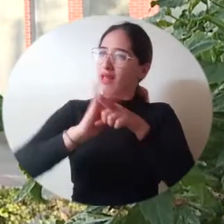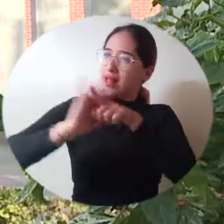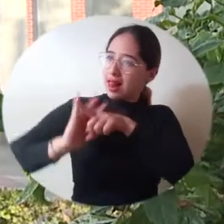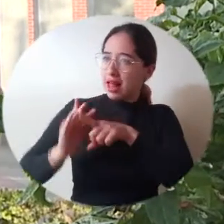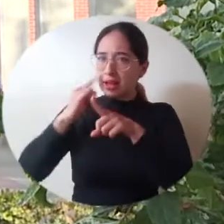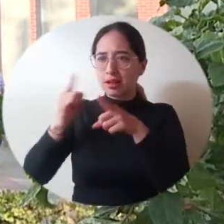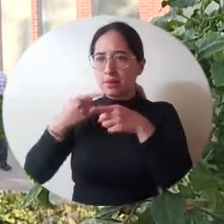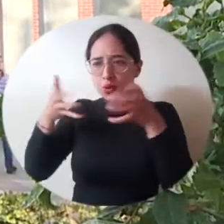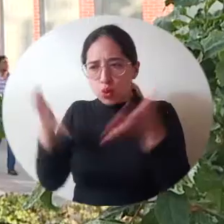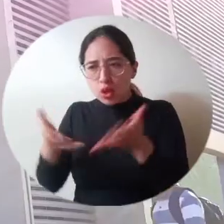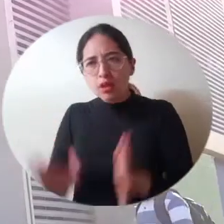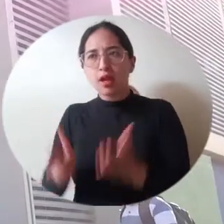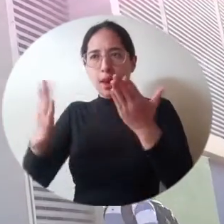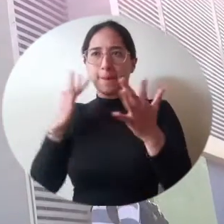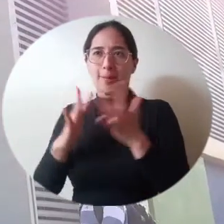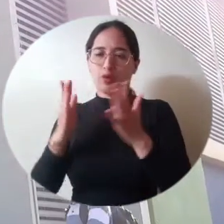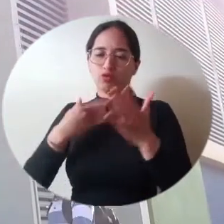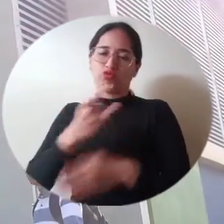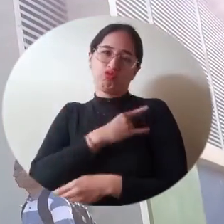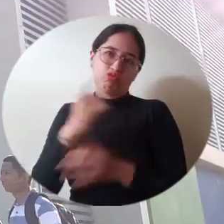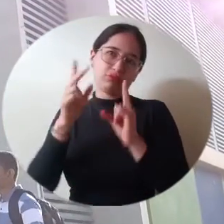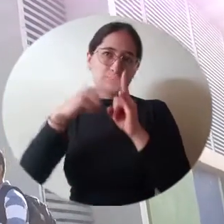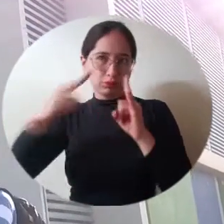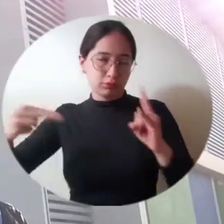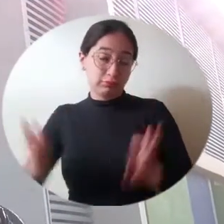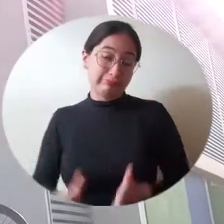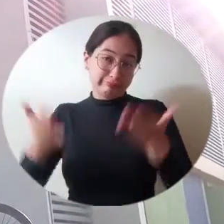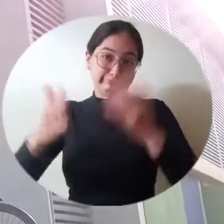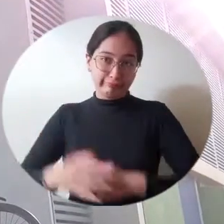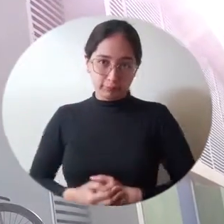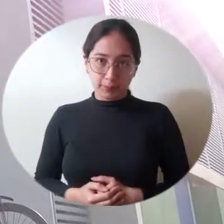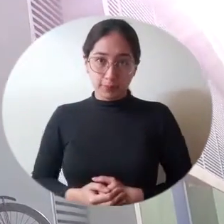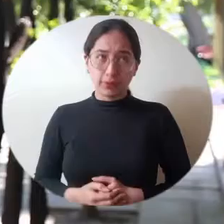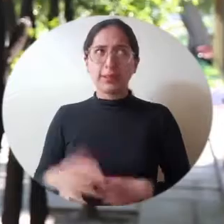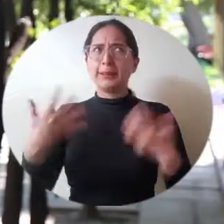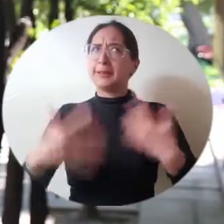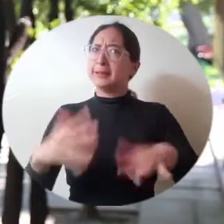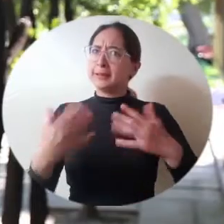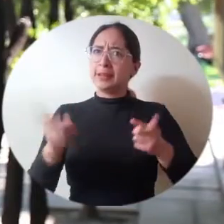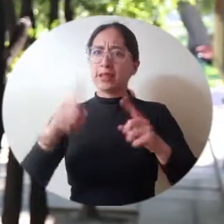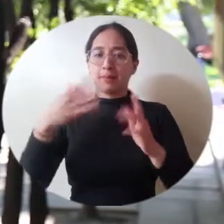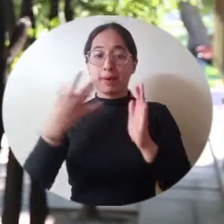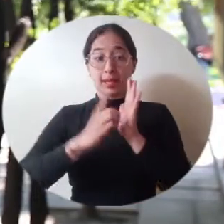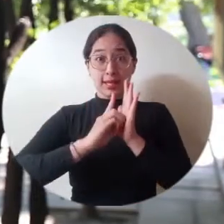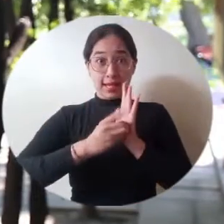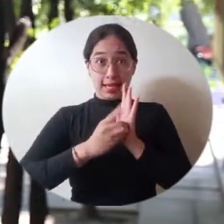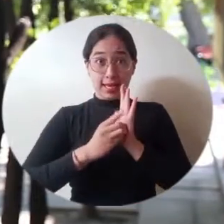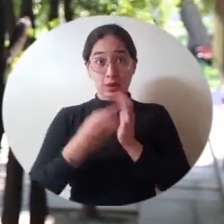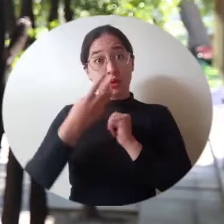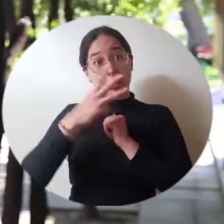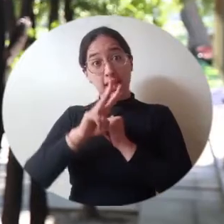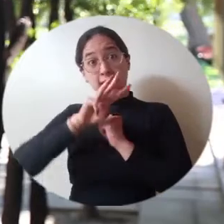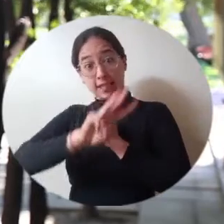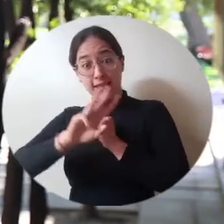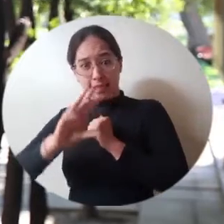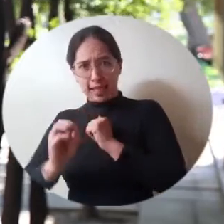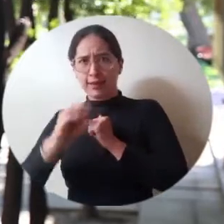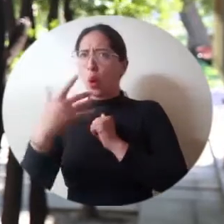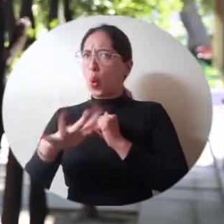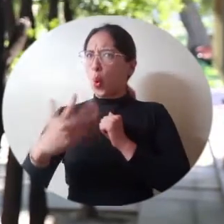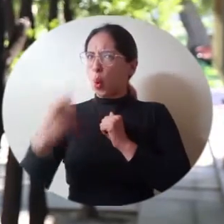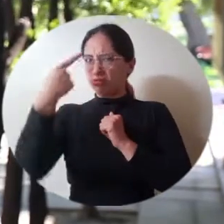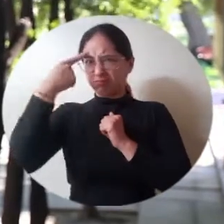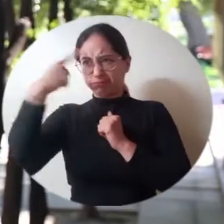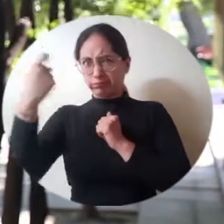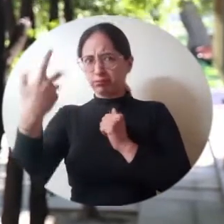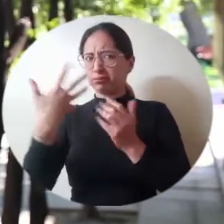su vez incidirán en el futuro de la alma mater. Tal vez uno de los más grandes retos es haber despedido más bien el decreto 1330 que regula todo lo